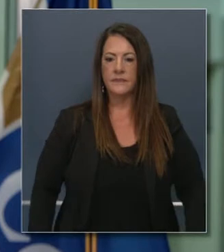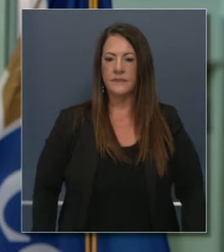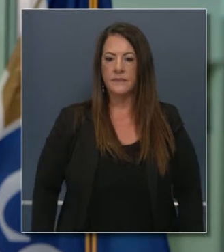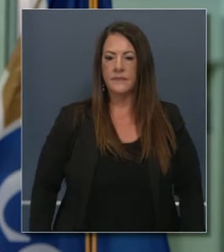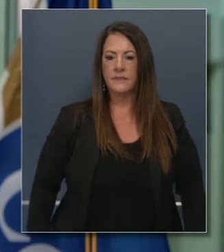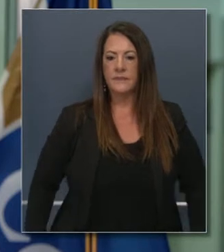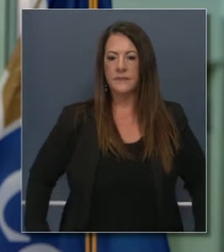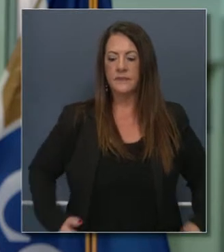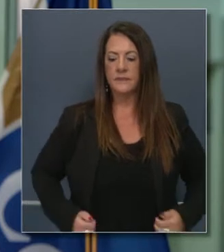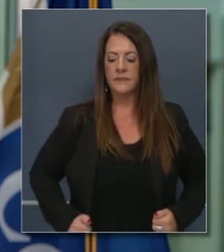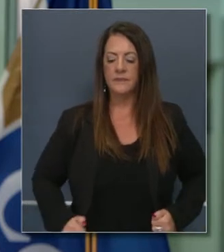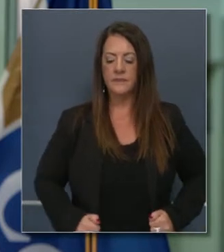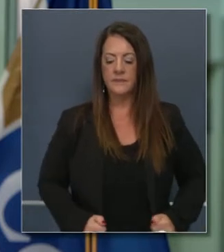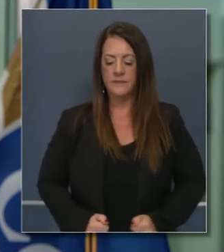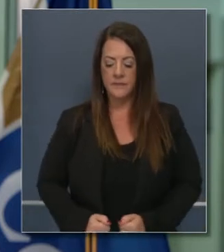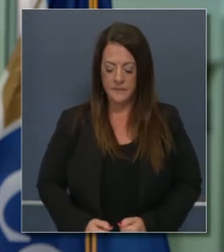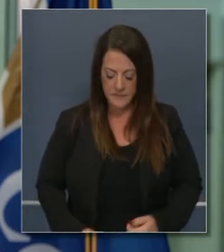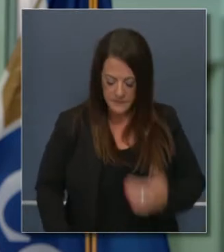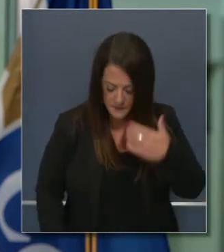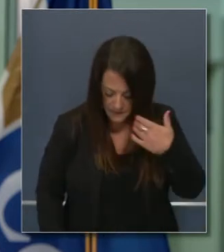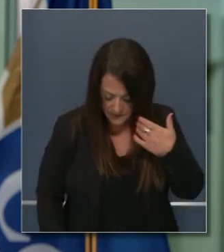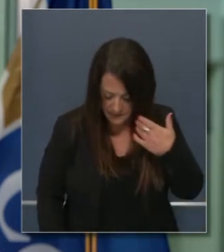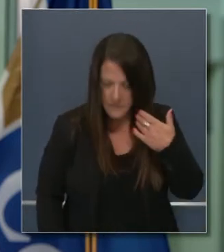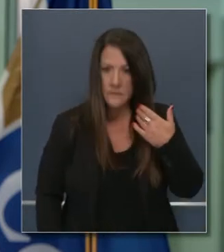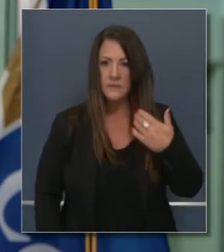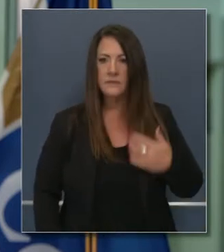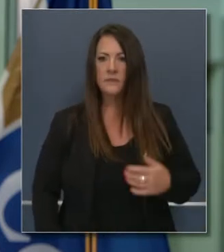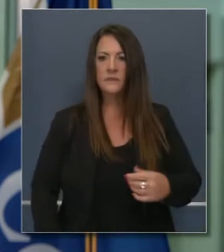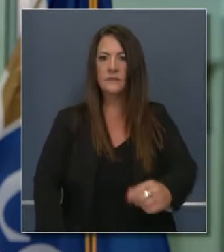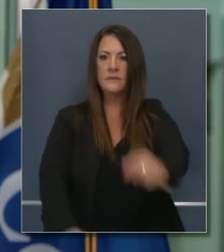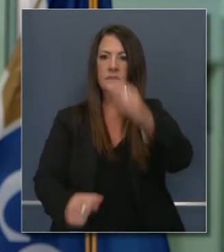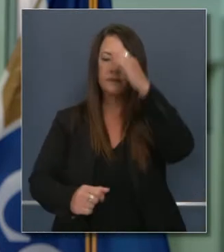Póngase la máscara, retrase la transmisión.